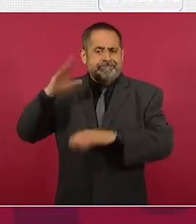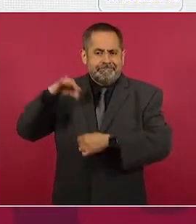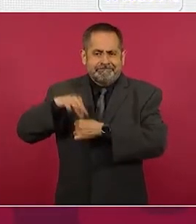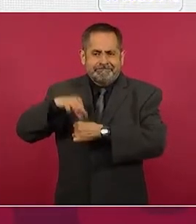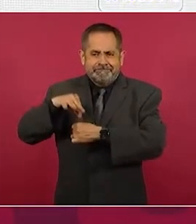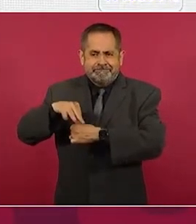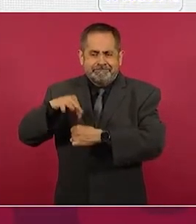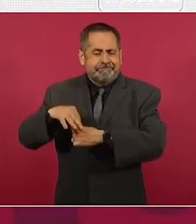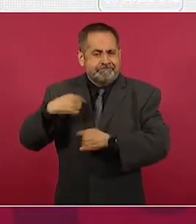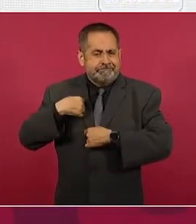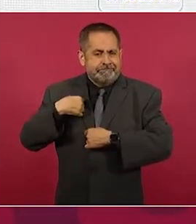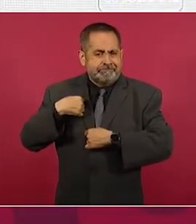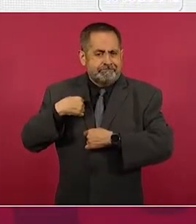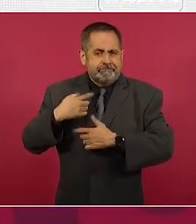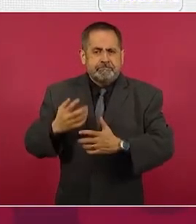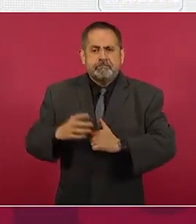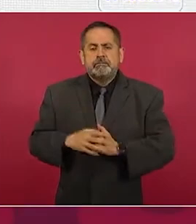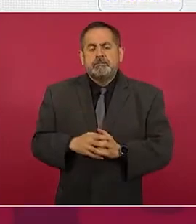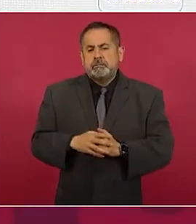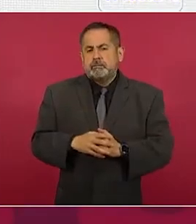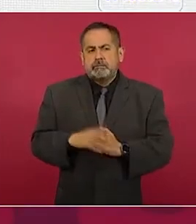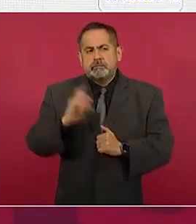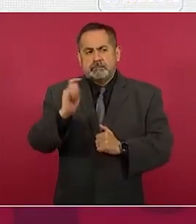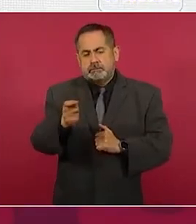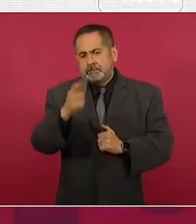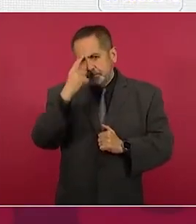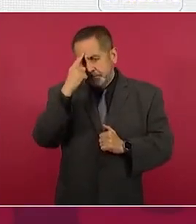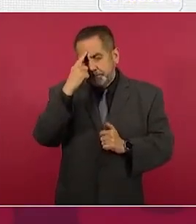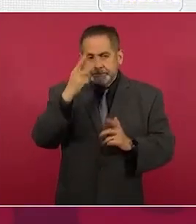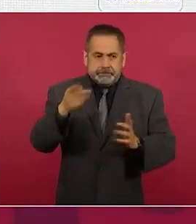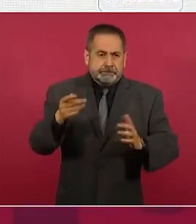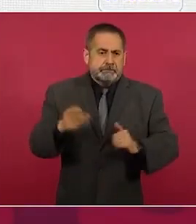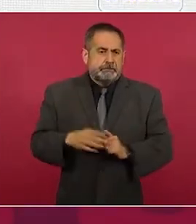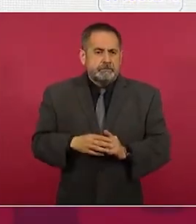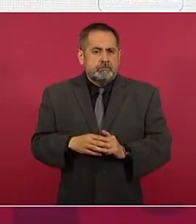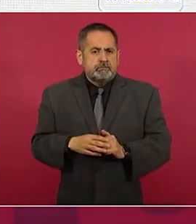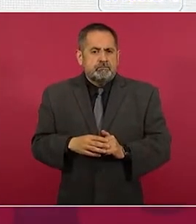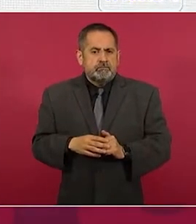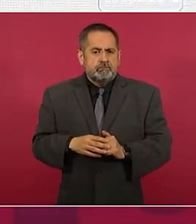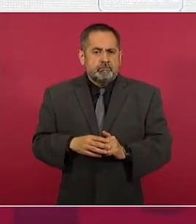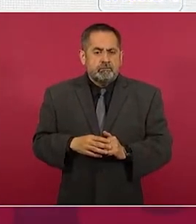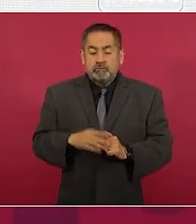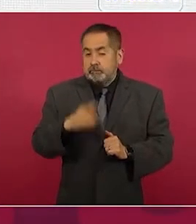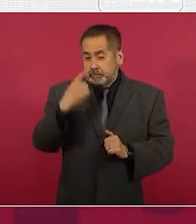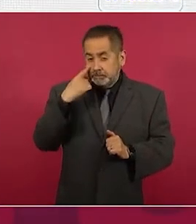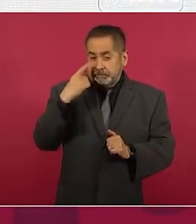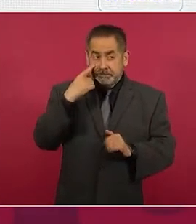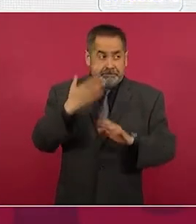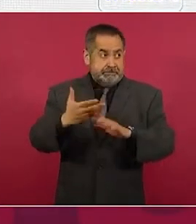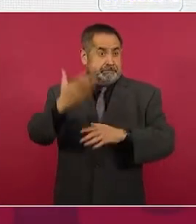aquí hay que tomar en cuenta que no se instalaron